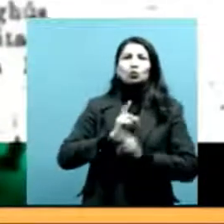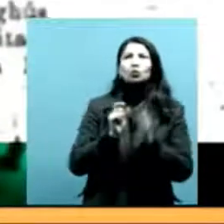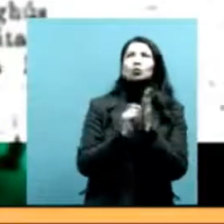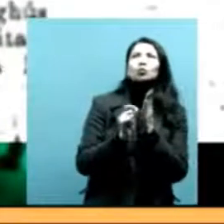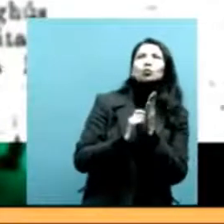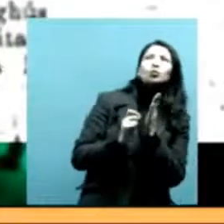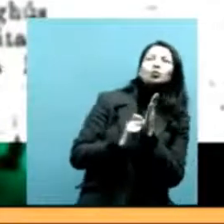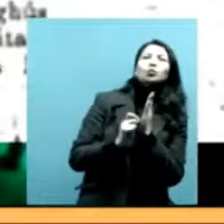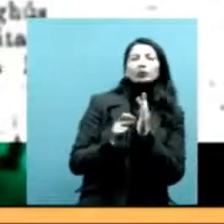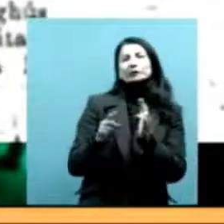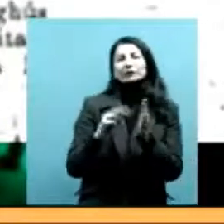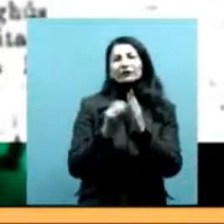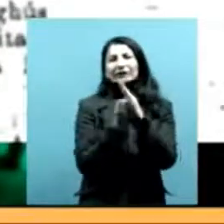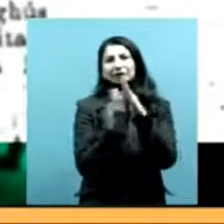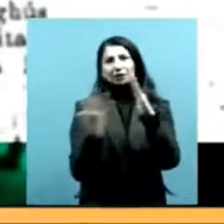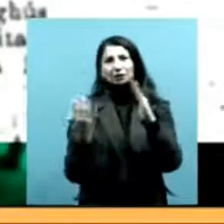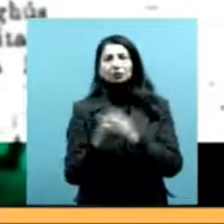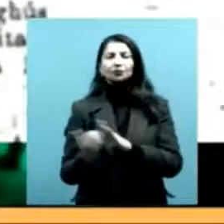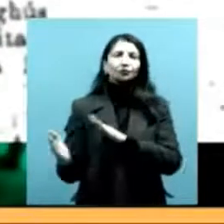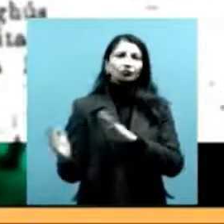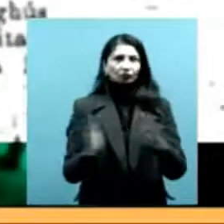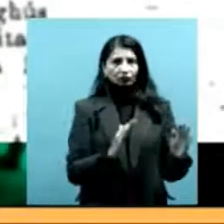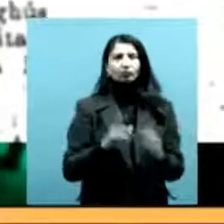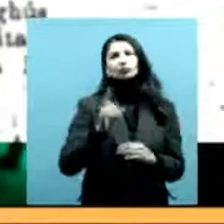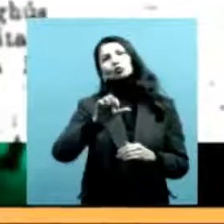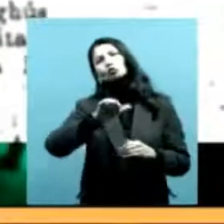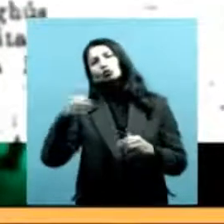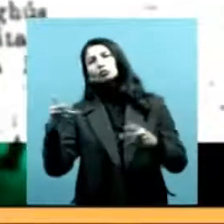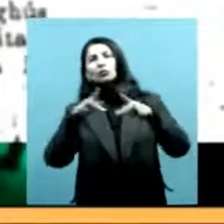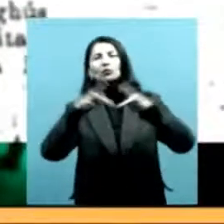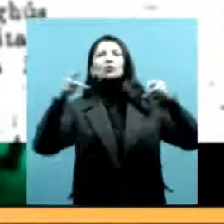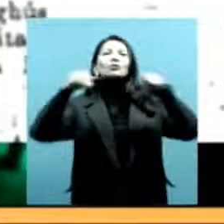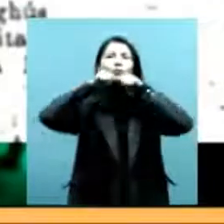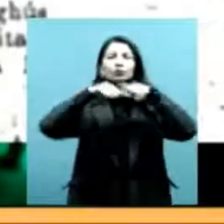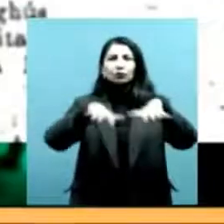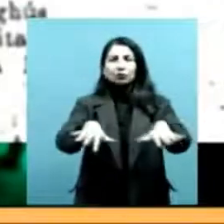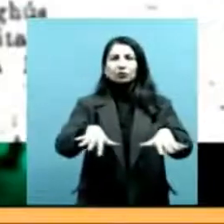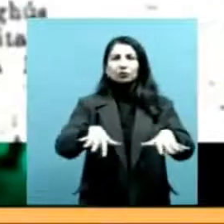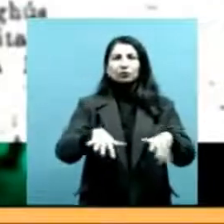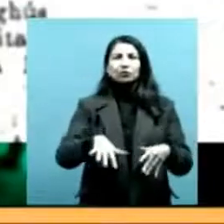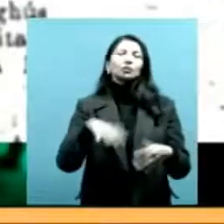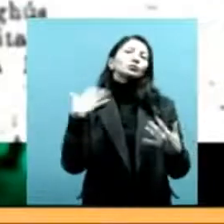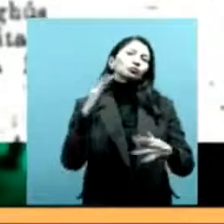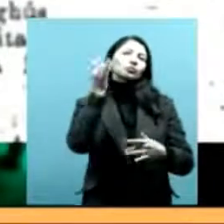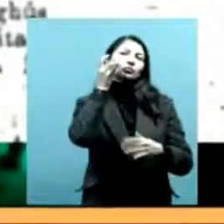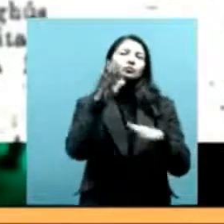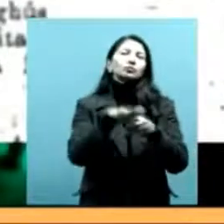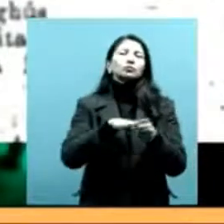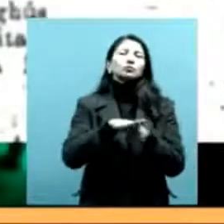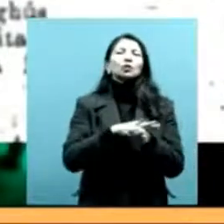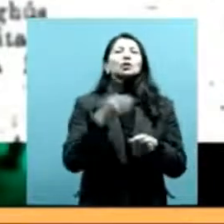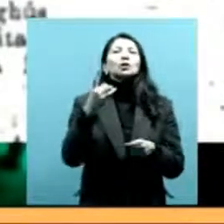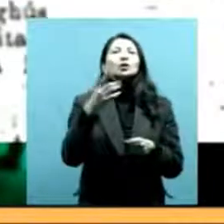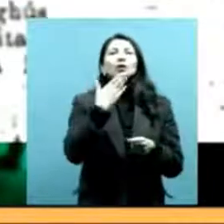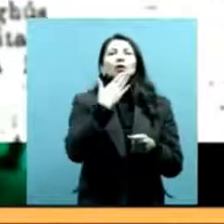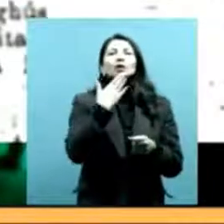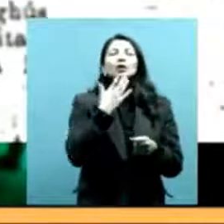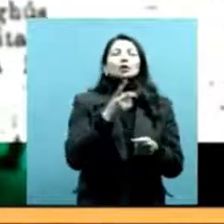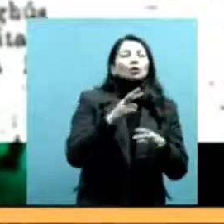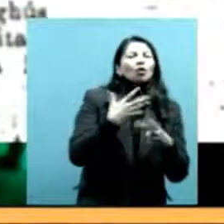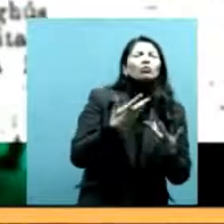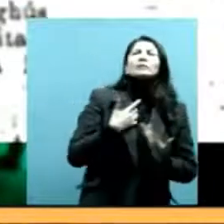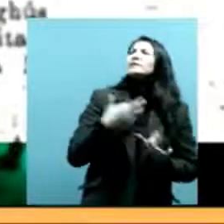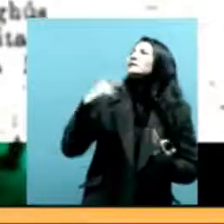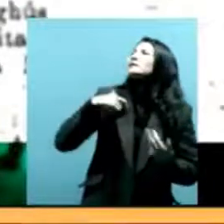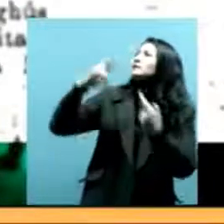extremo, esto de tirar el tablero, lo voy a mostrar incluso con un caso también extremo, que es en ese momento en que se pide reconocimiento